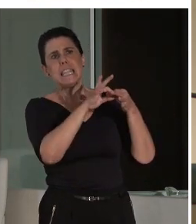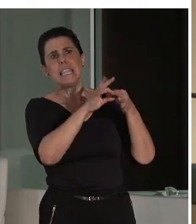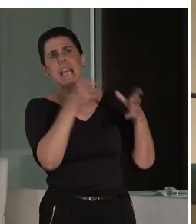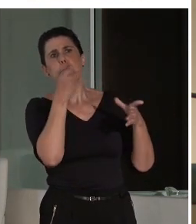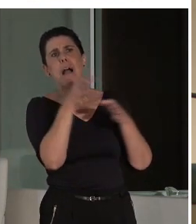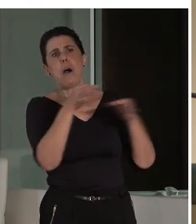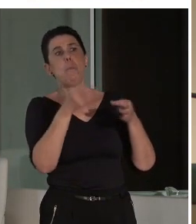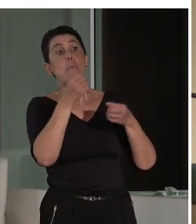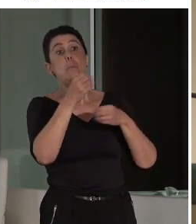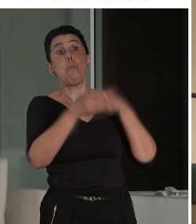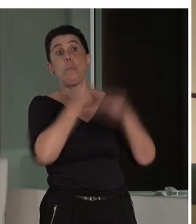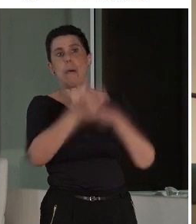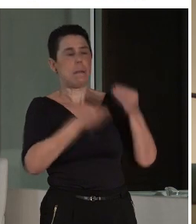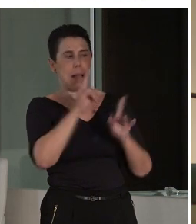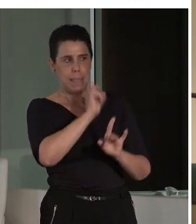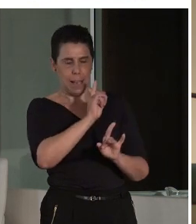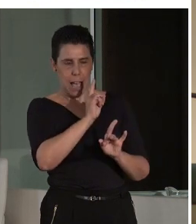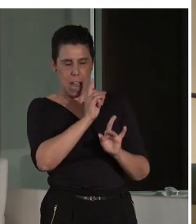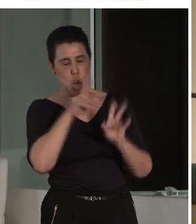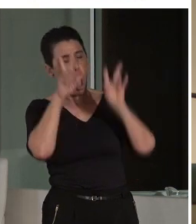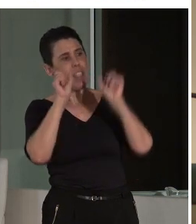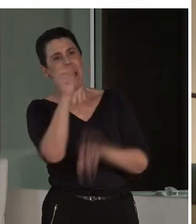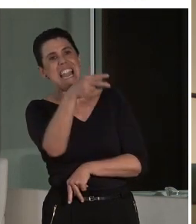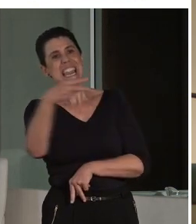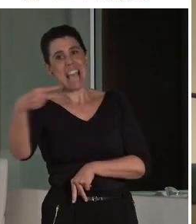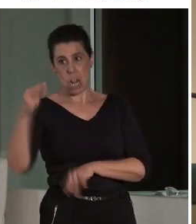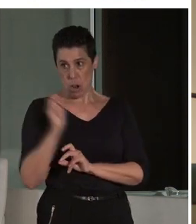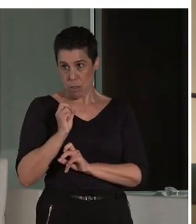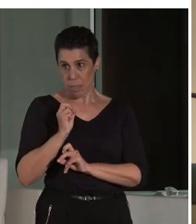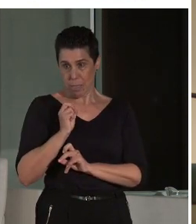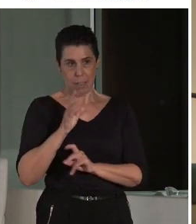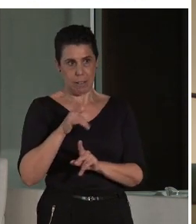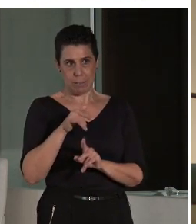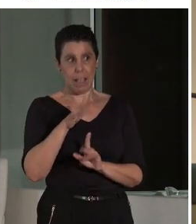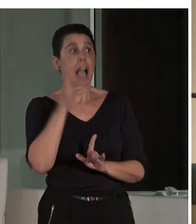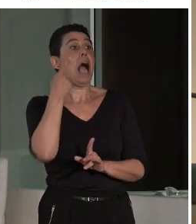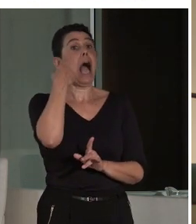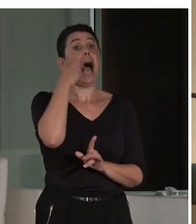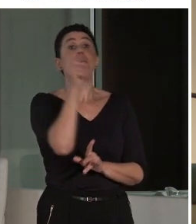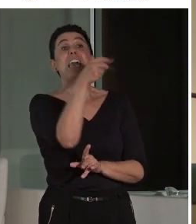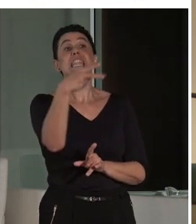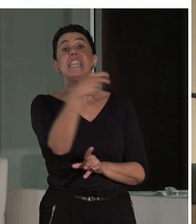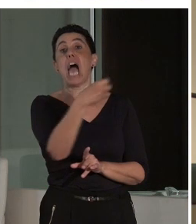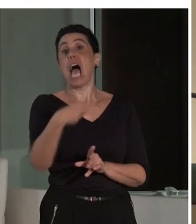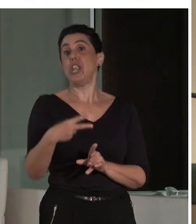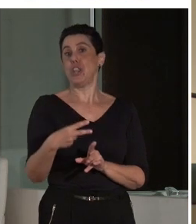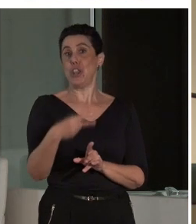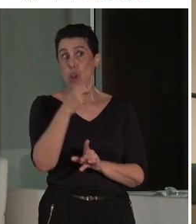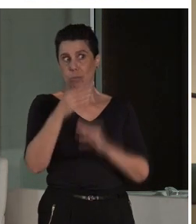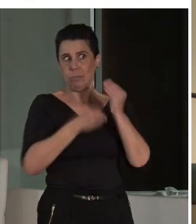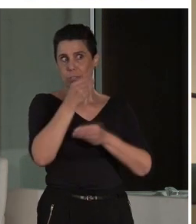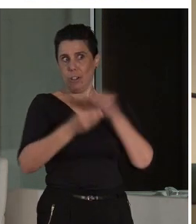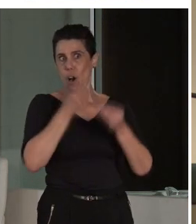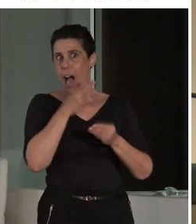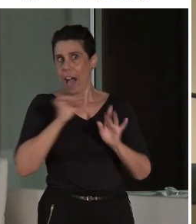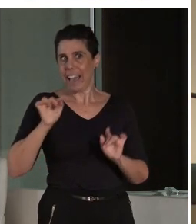que obviamente es lo primero que hay que hacer a la hora de enfocar estas temáticas. Así que vamos a ver esos diagnósticos que has hecho Raquel, además en